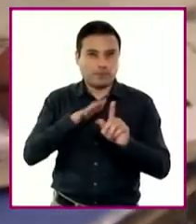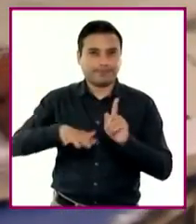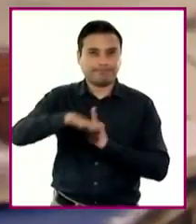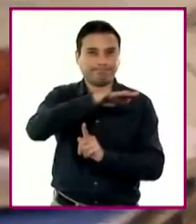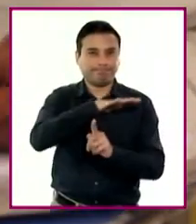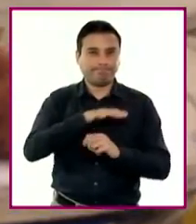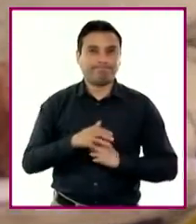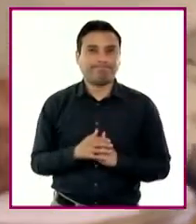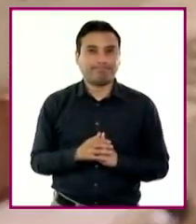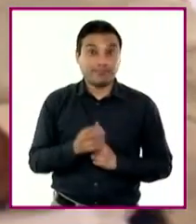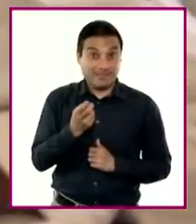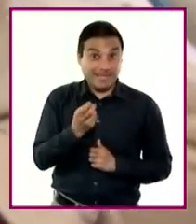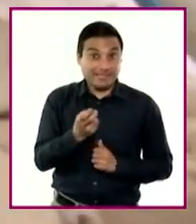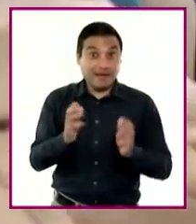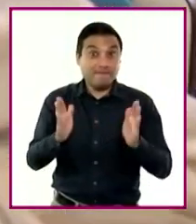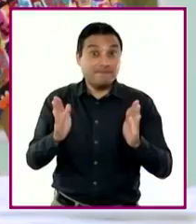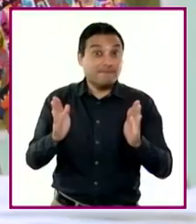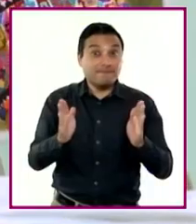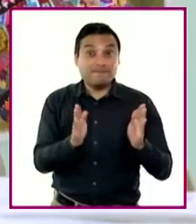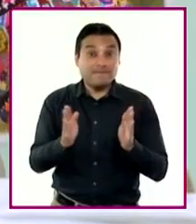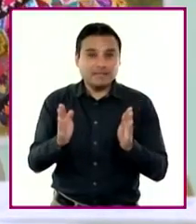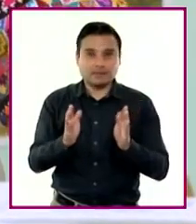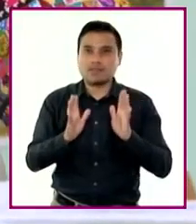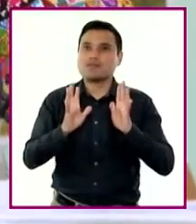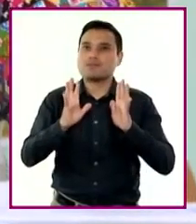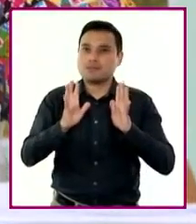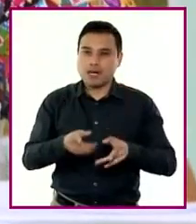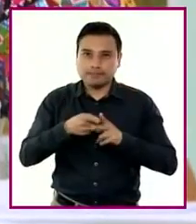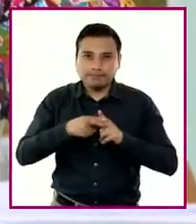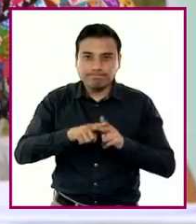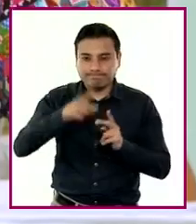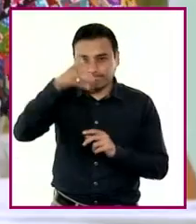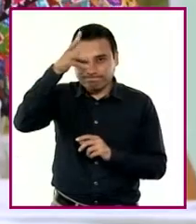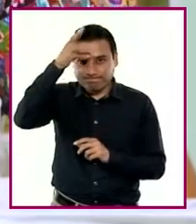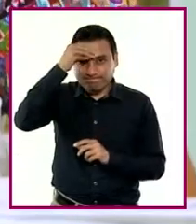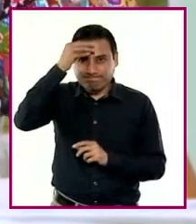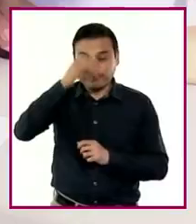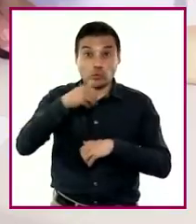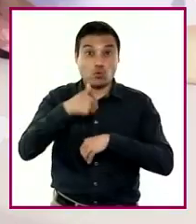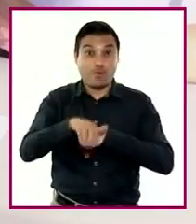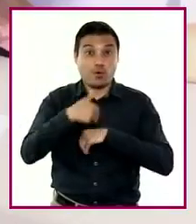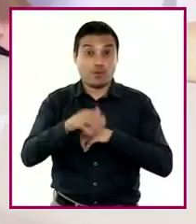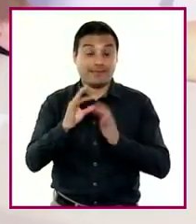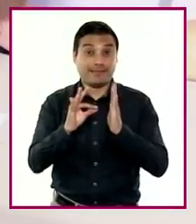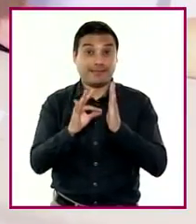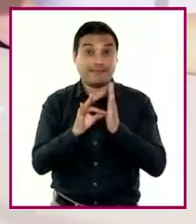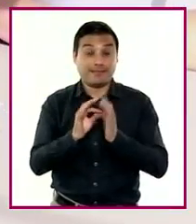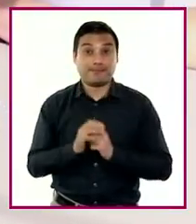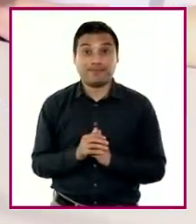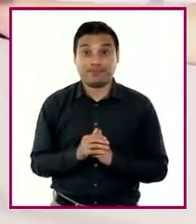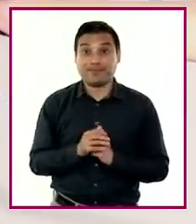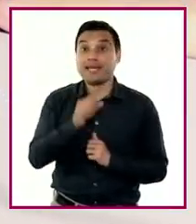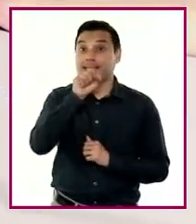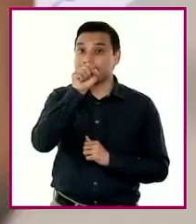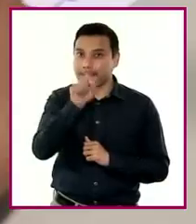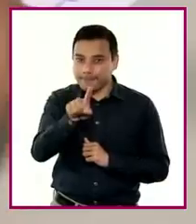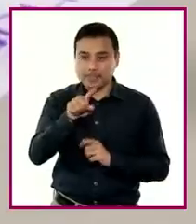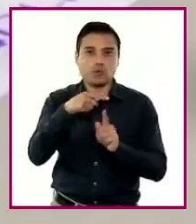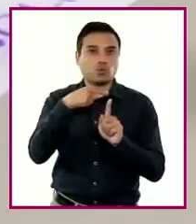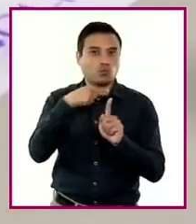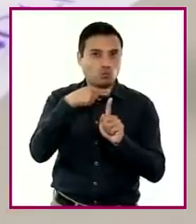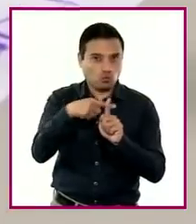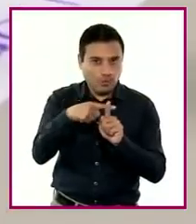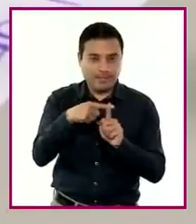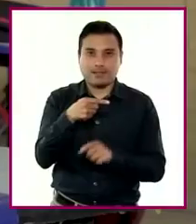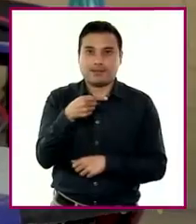esta fase, se inician en la comprensión del sistema de numeración decimal y en las nociones de suma, resta